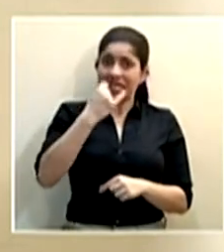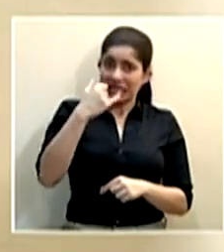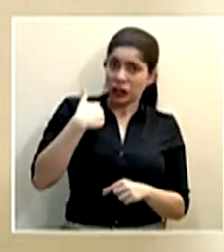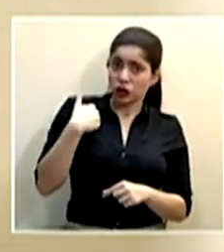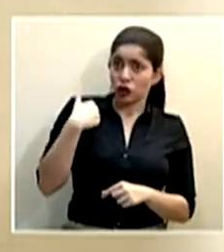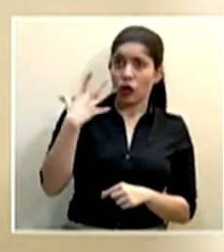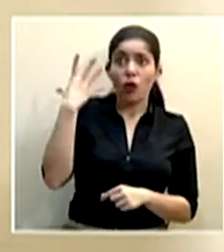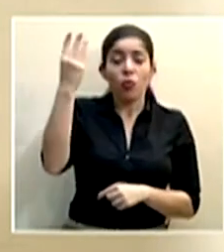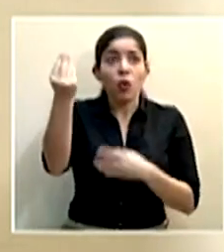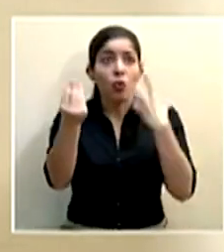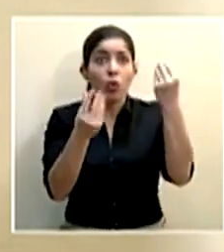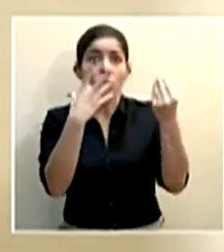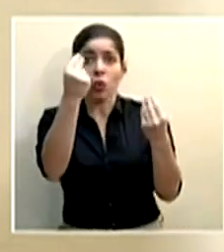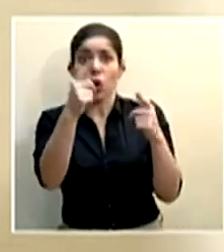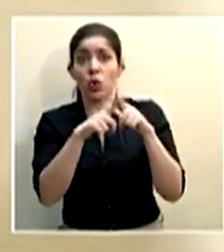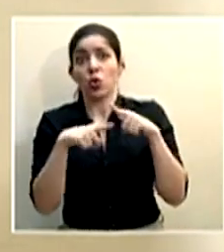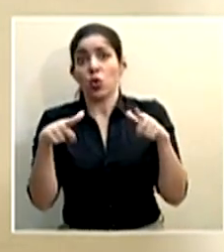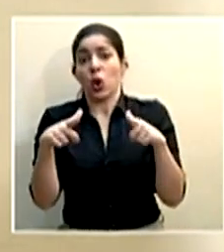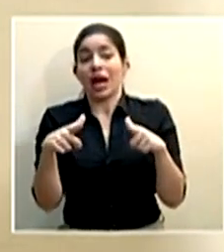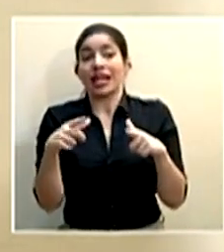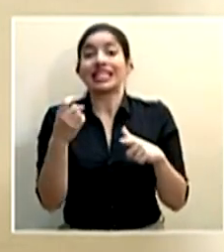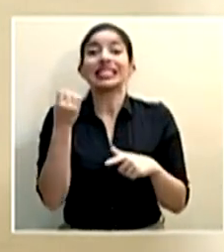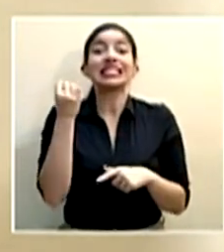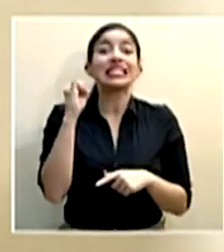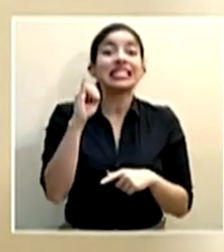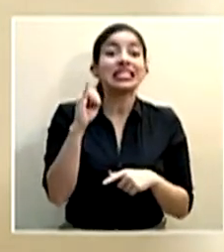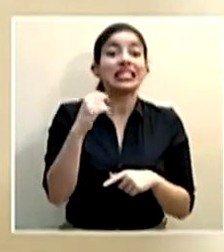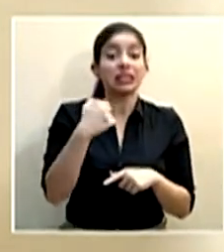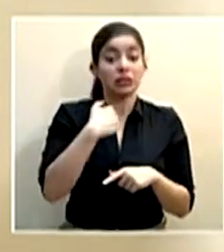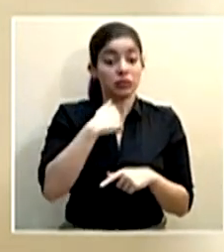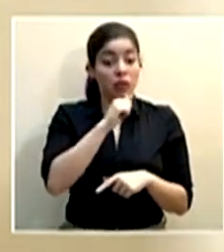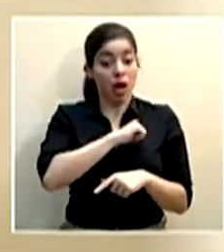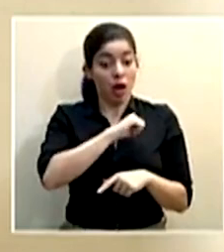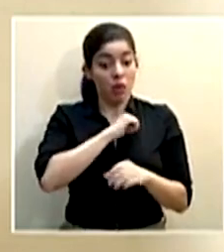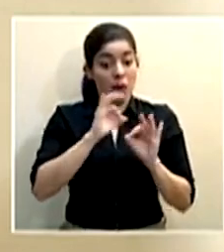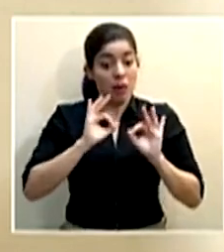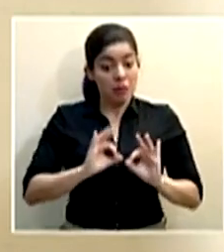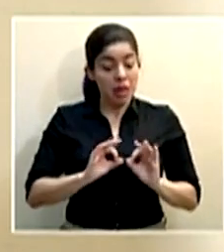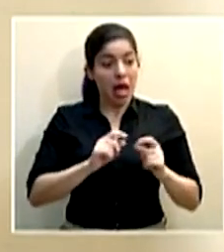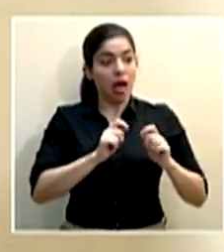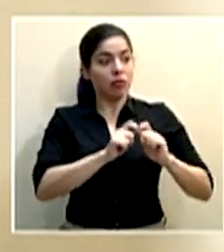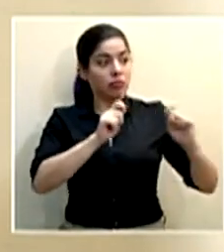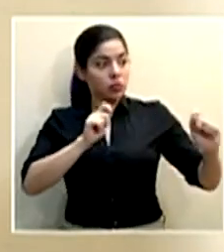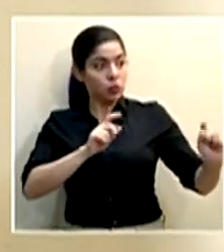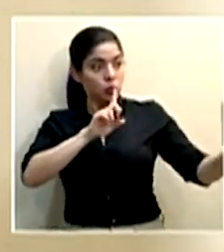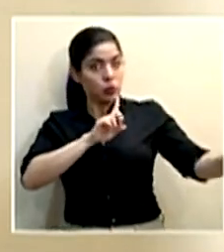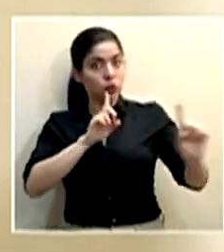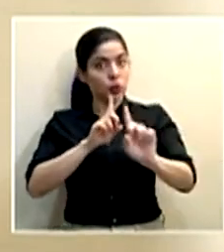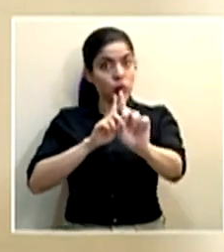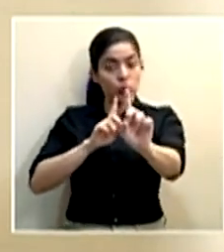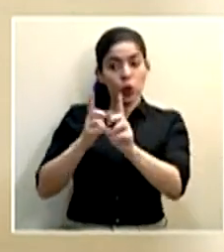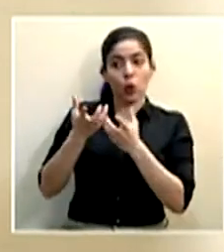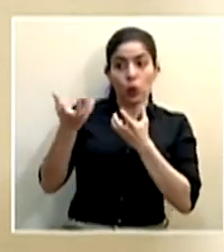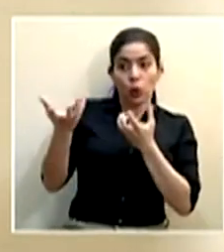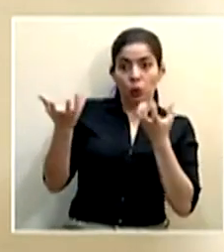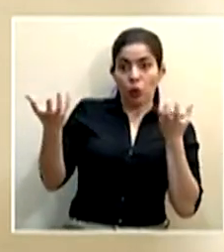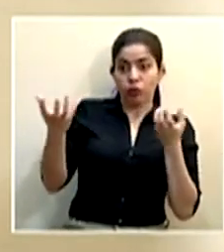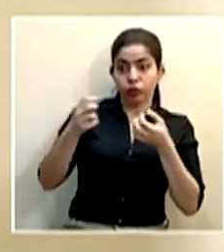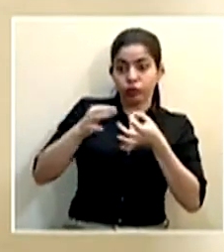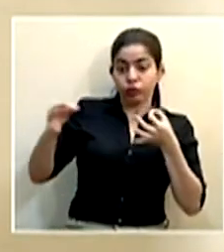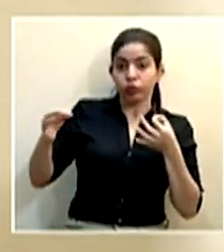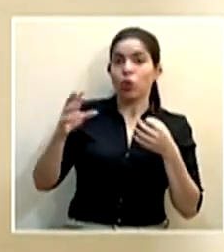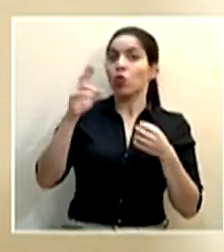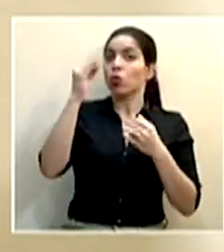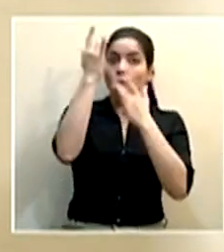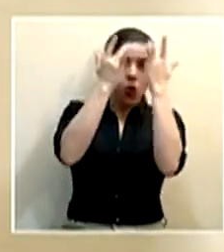yo iría a los diferentes lugares, si se comporta uno como tiene que ser, manteniendo el 1.8 metros entre burbuja social y uno no se toca